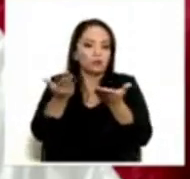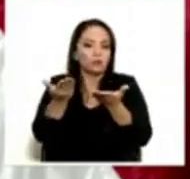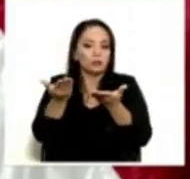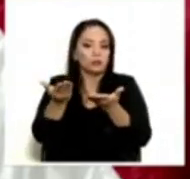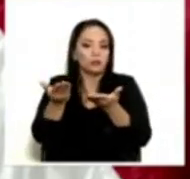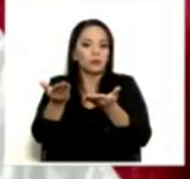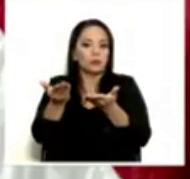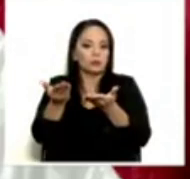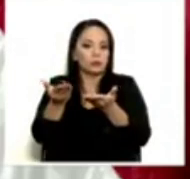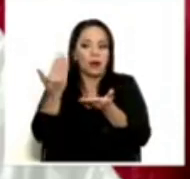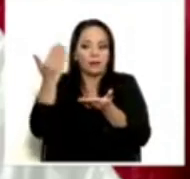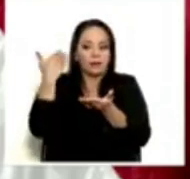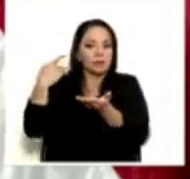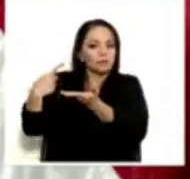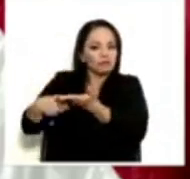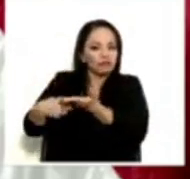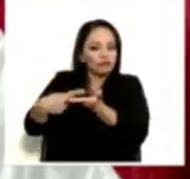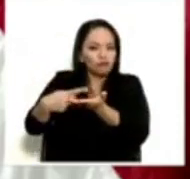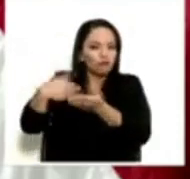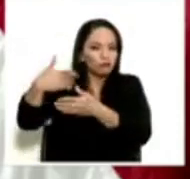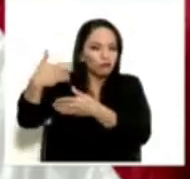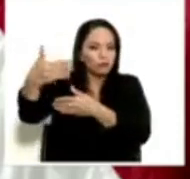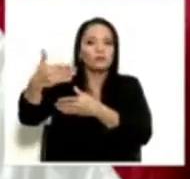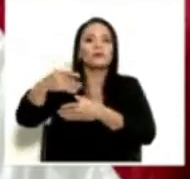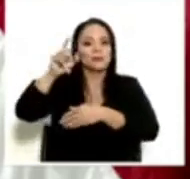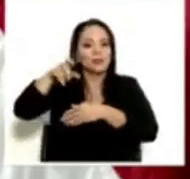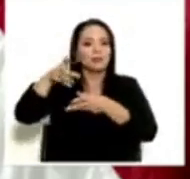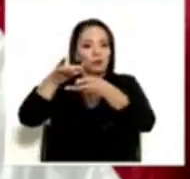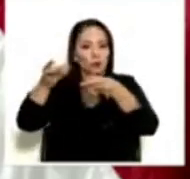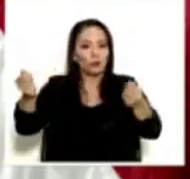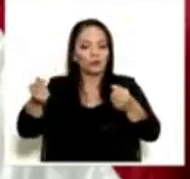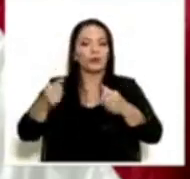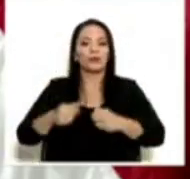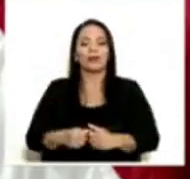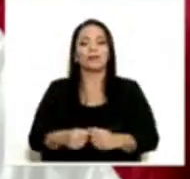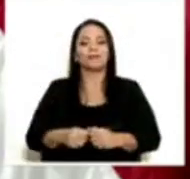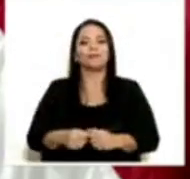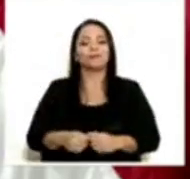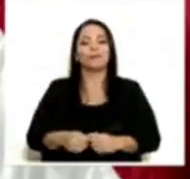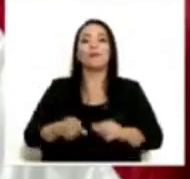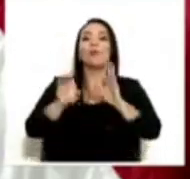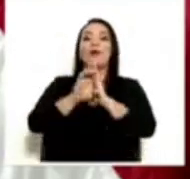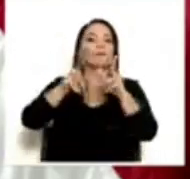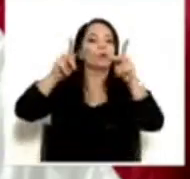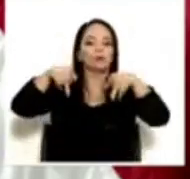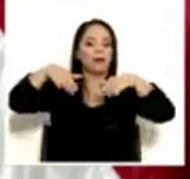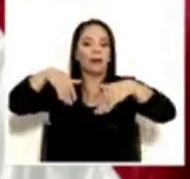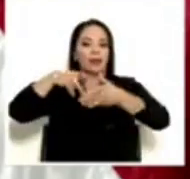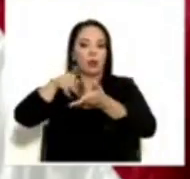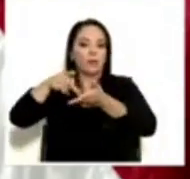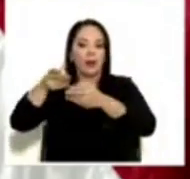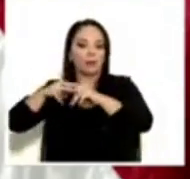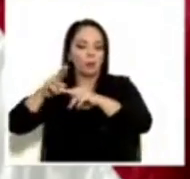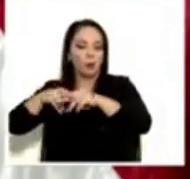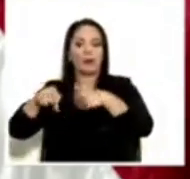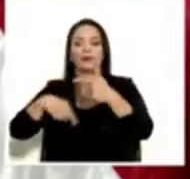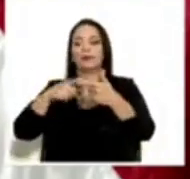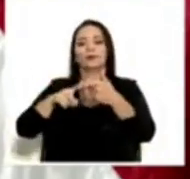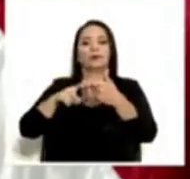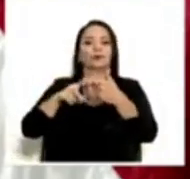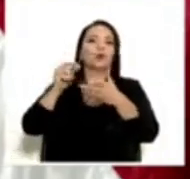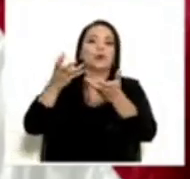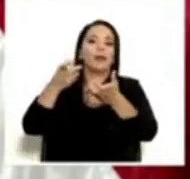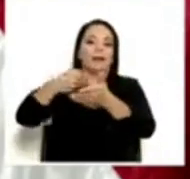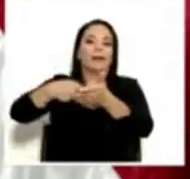hablado, que hay que arreglar la evasión y elusión fiscal. ¿Qué le cuesta a usted, señor